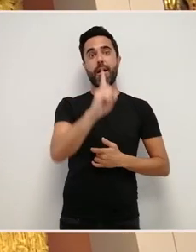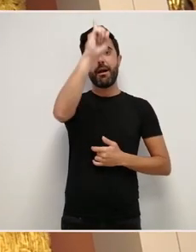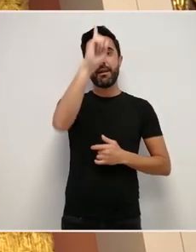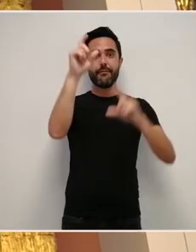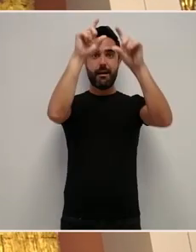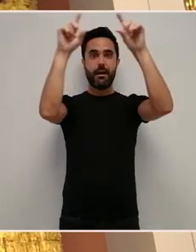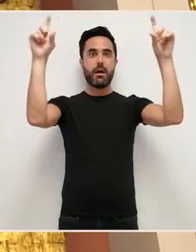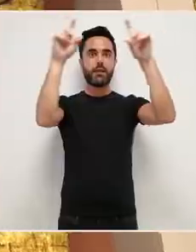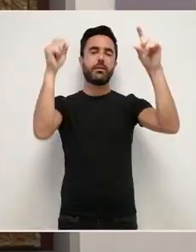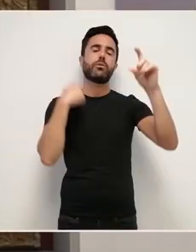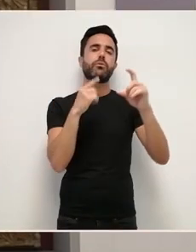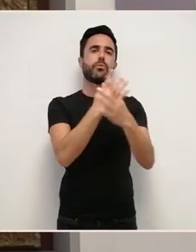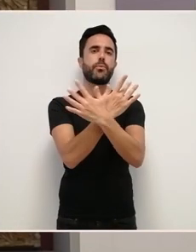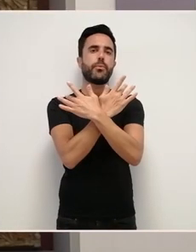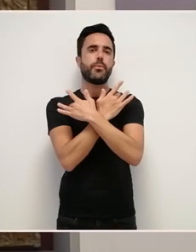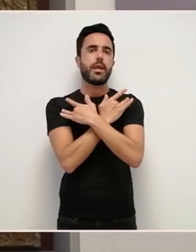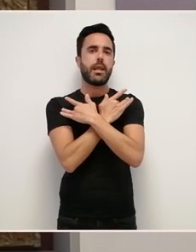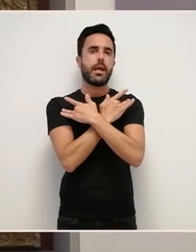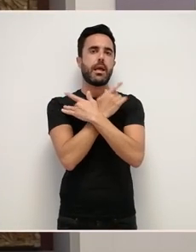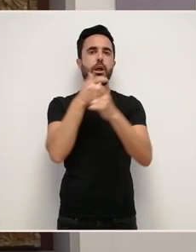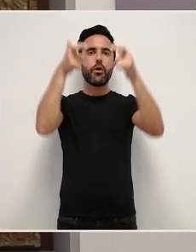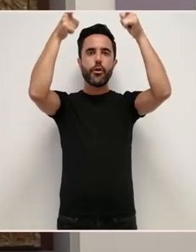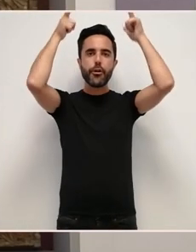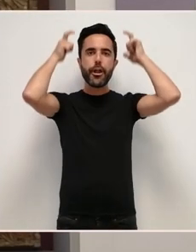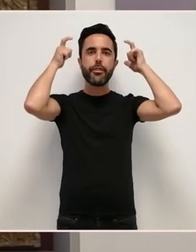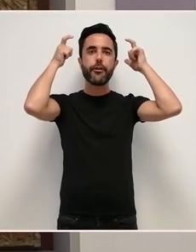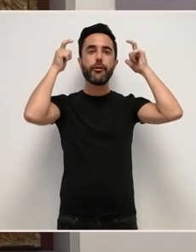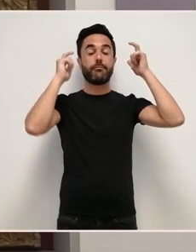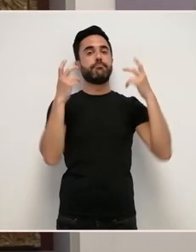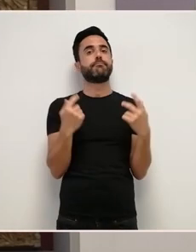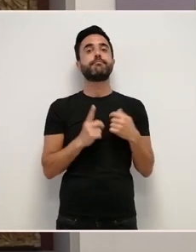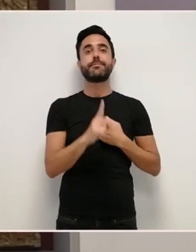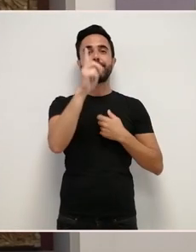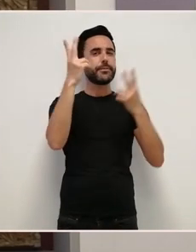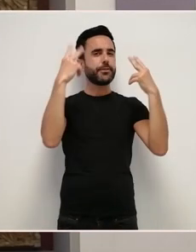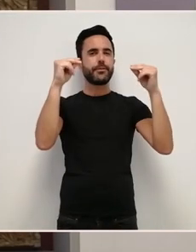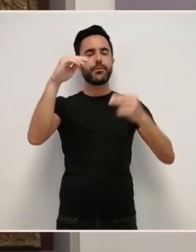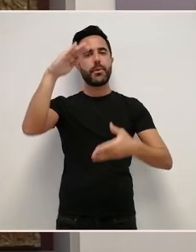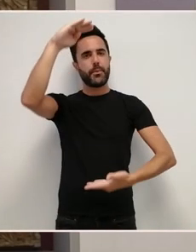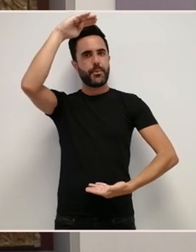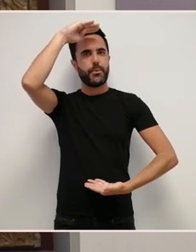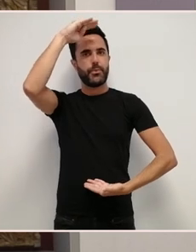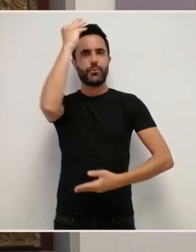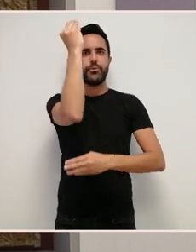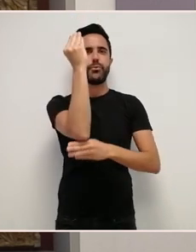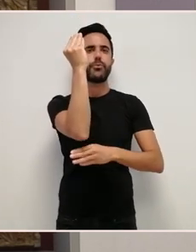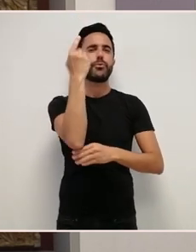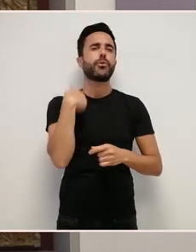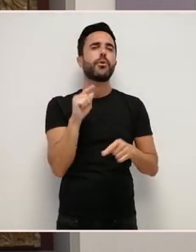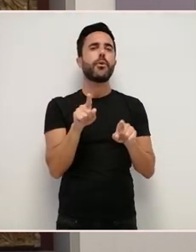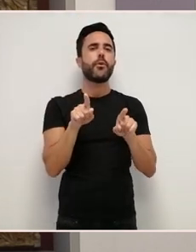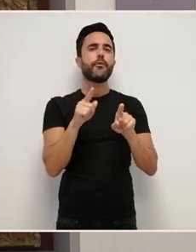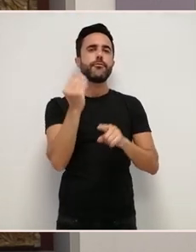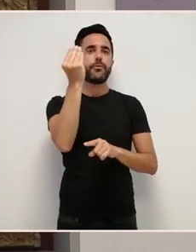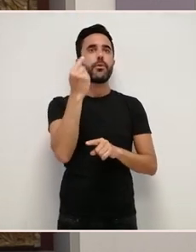da coroación da Virxe E remata todo ese conxunto cun busto de altísimo relevo ca figura de Deus